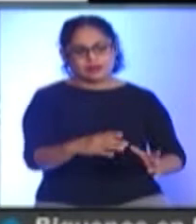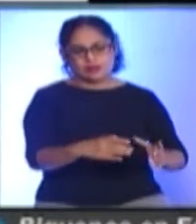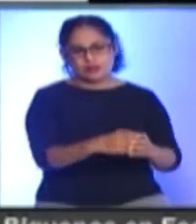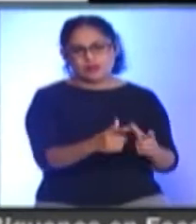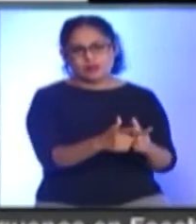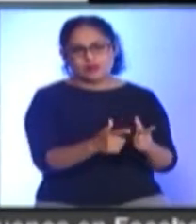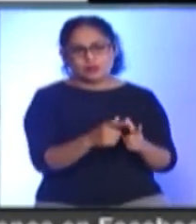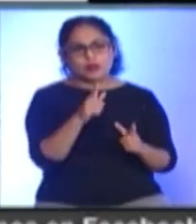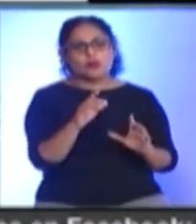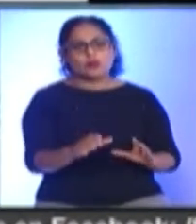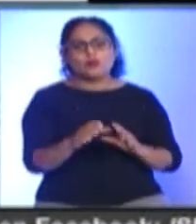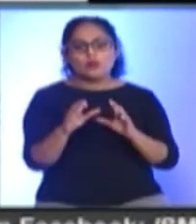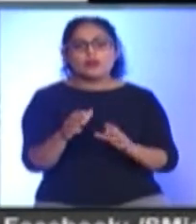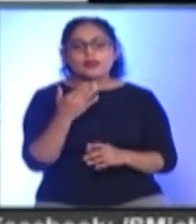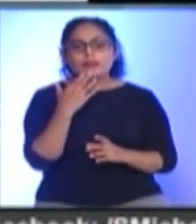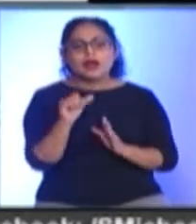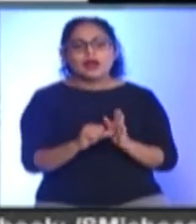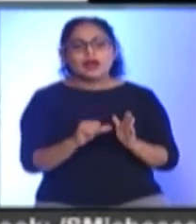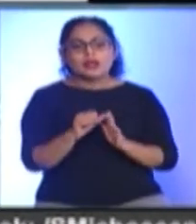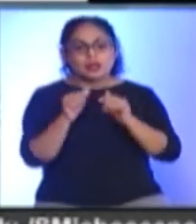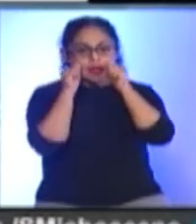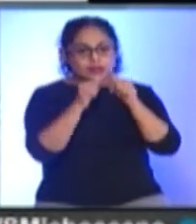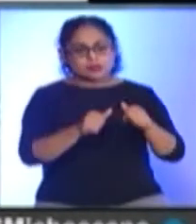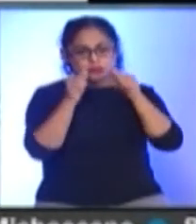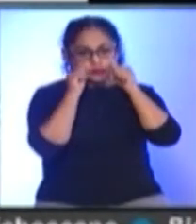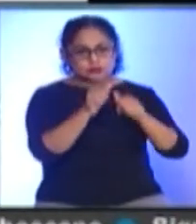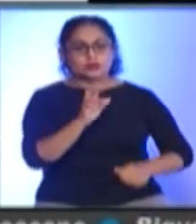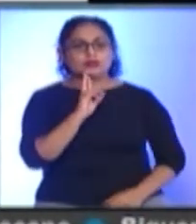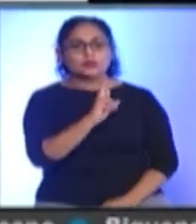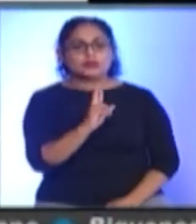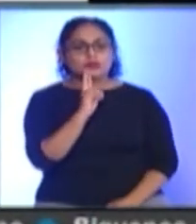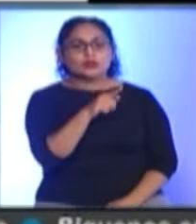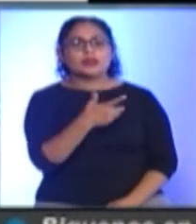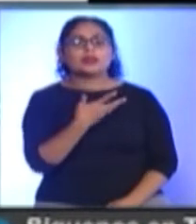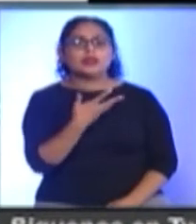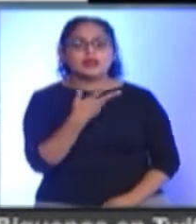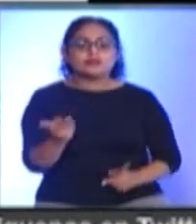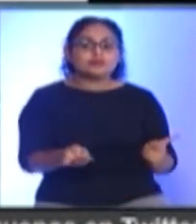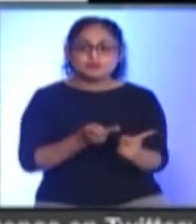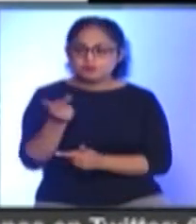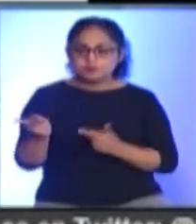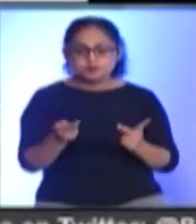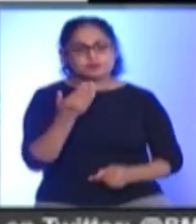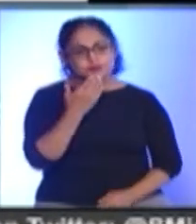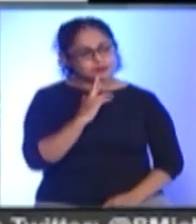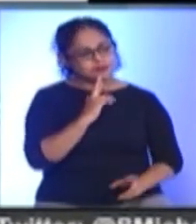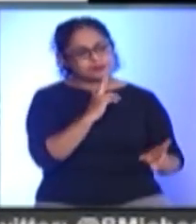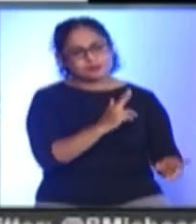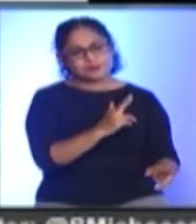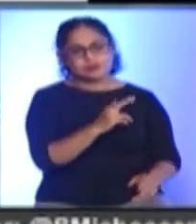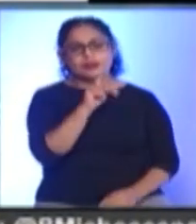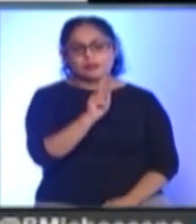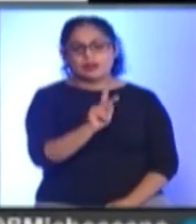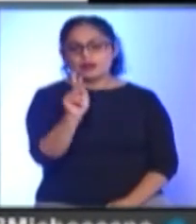En su momento Una agenda De atención Específica A los resultados Obtenidos En esta consulta Infantil Y juvenil A la par Claro